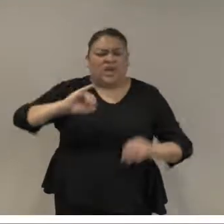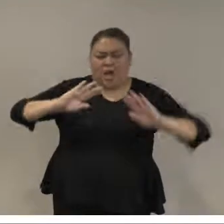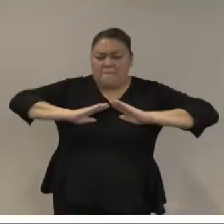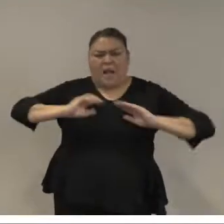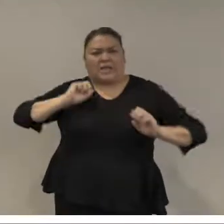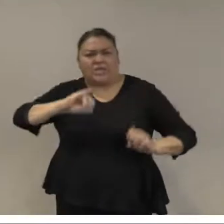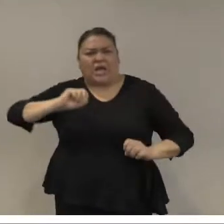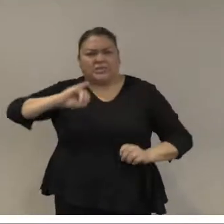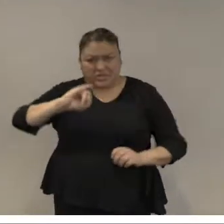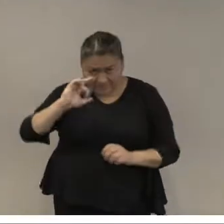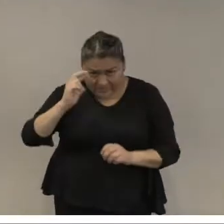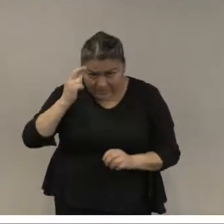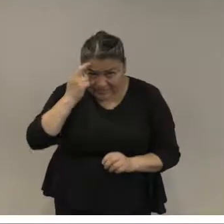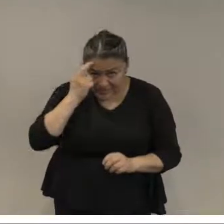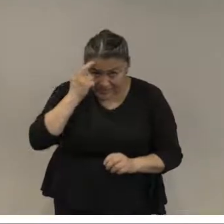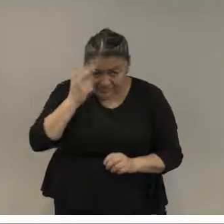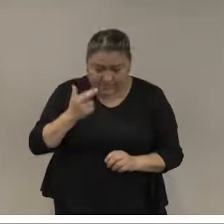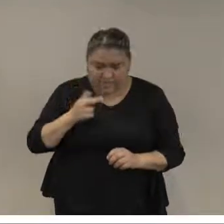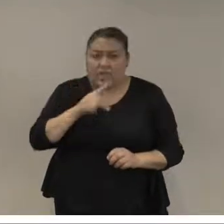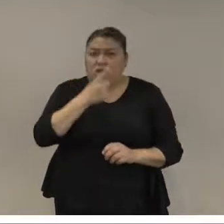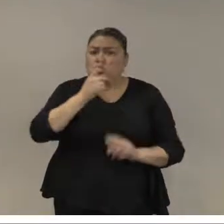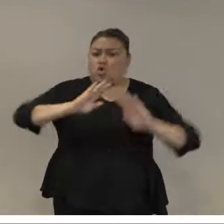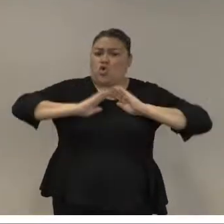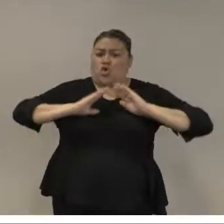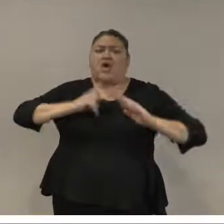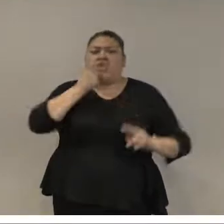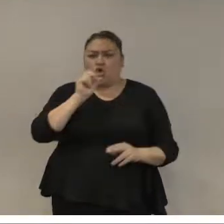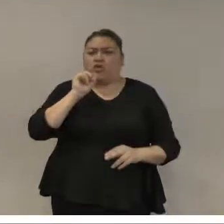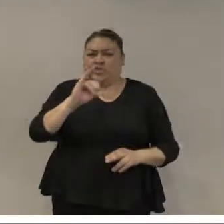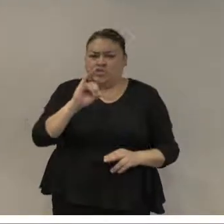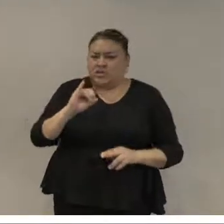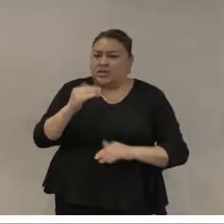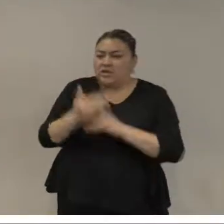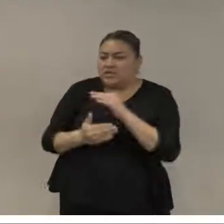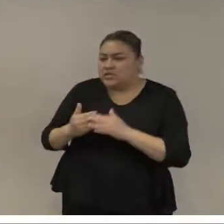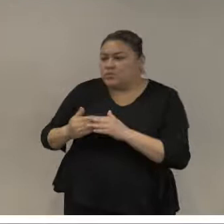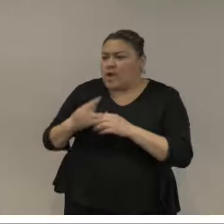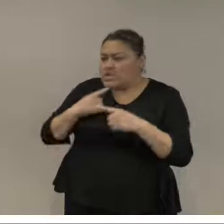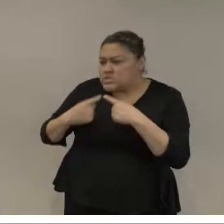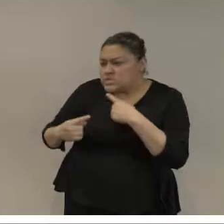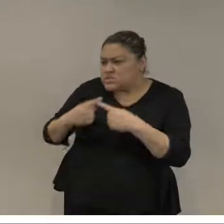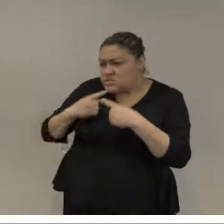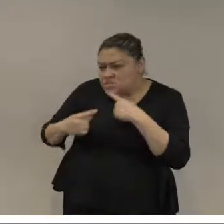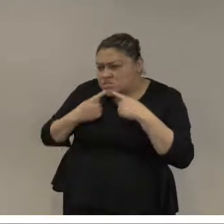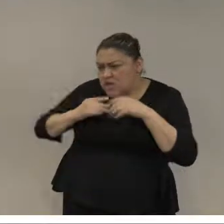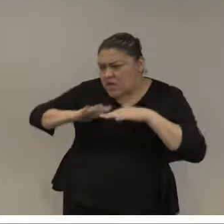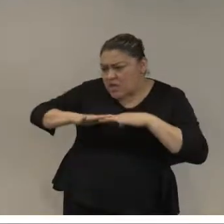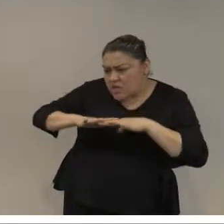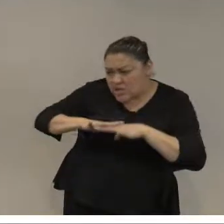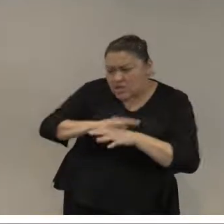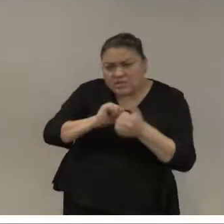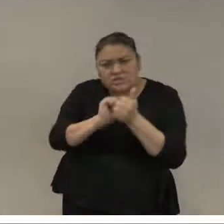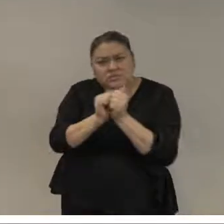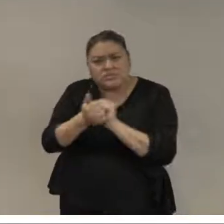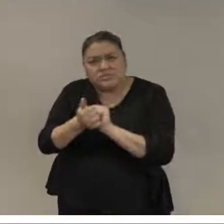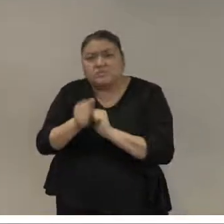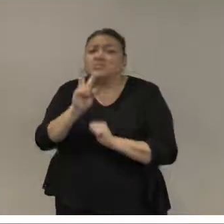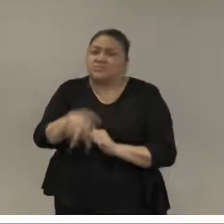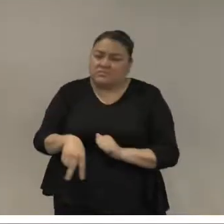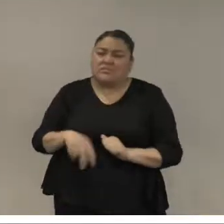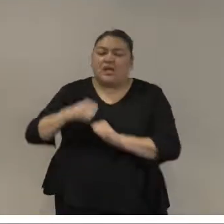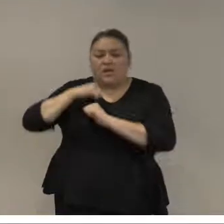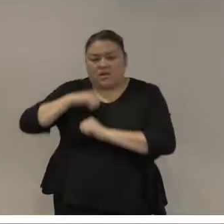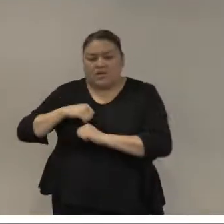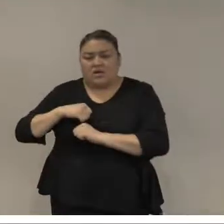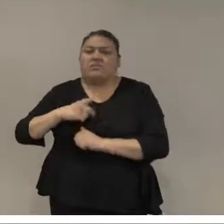de guardia nacional el presidente si tuvo que ceder mucho terreno cuando pasó eso por el congreso la estructura es más civil los